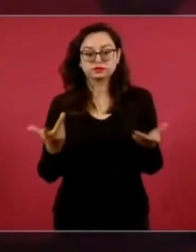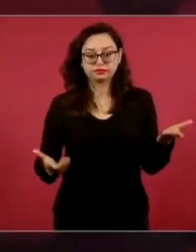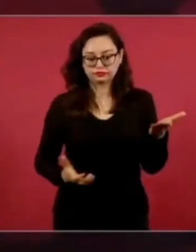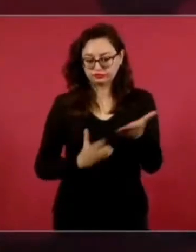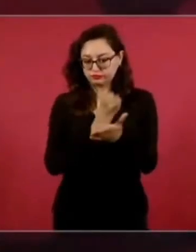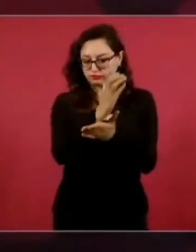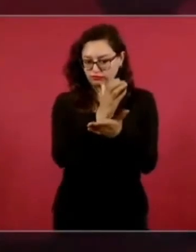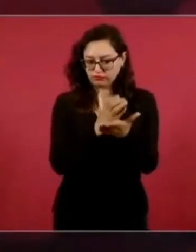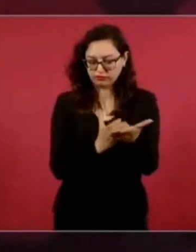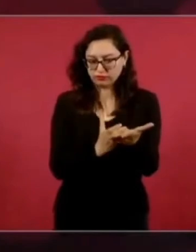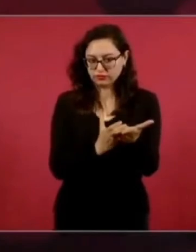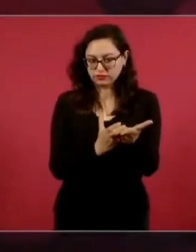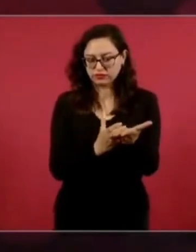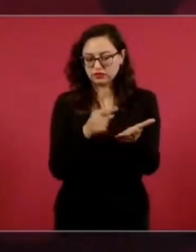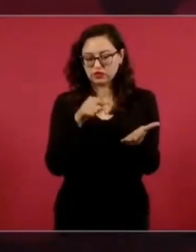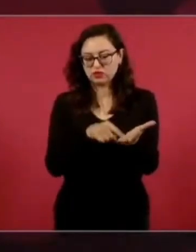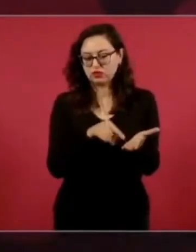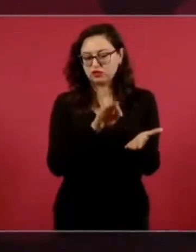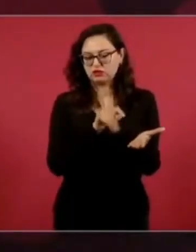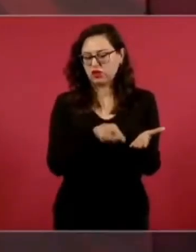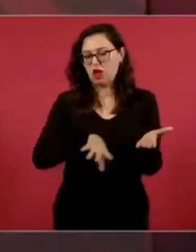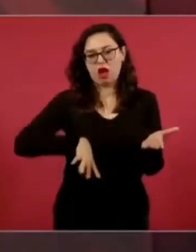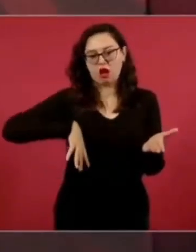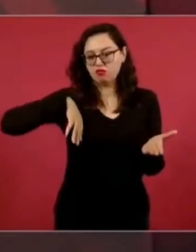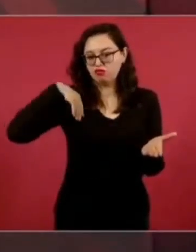renovar, porque es un contrato leonino.